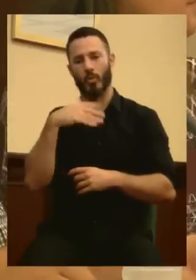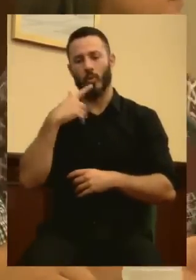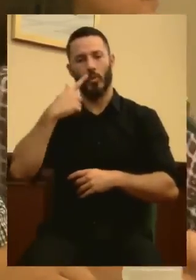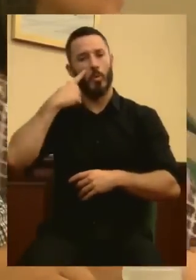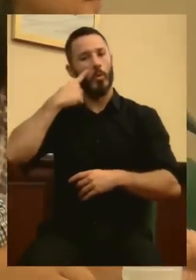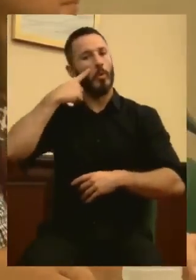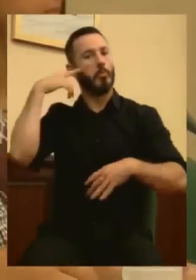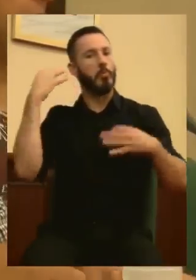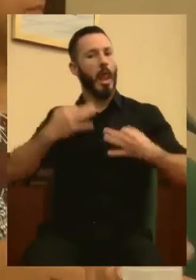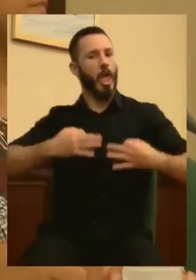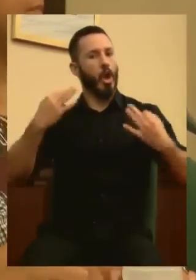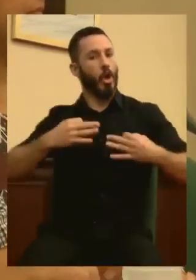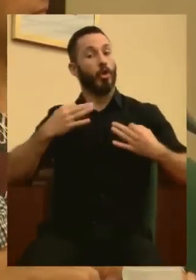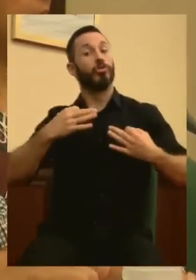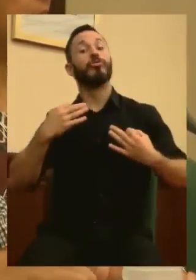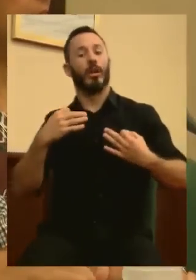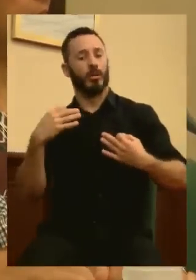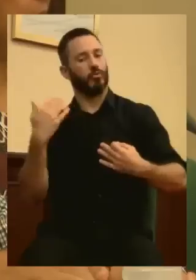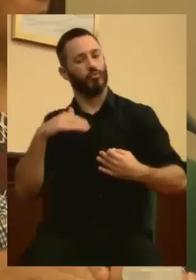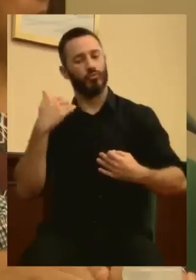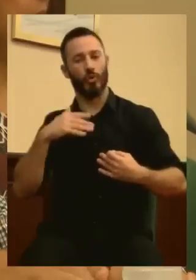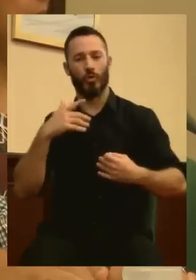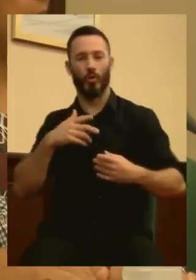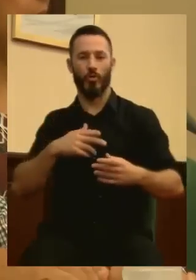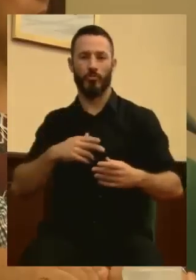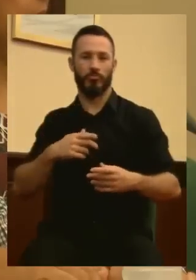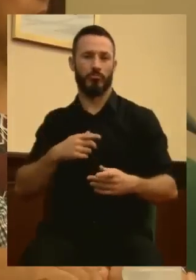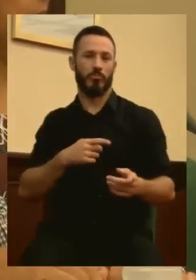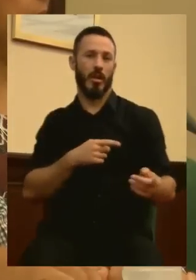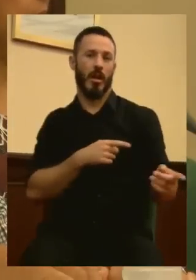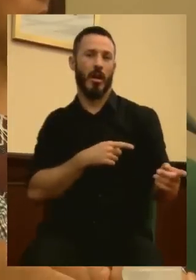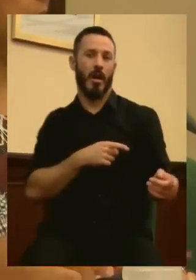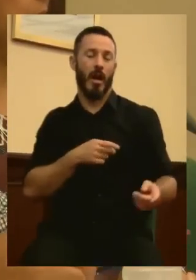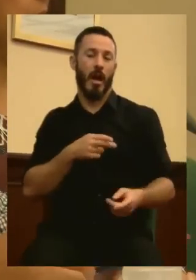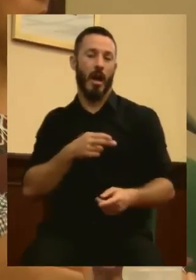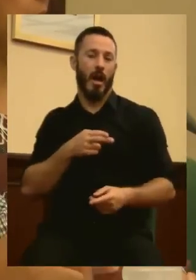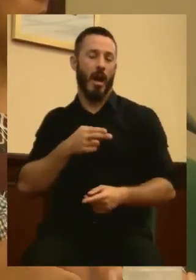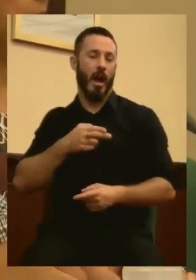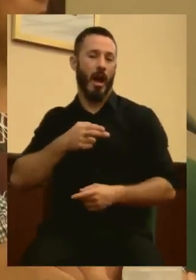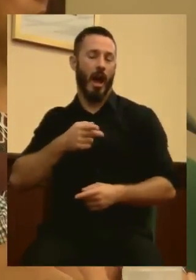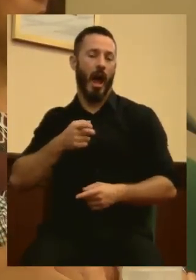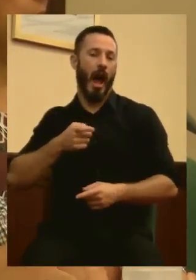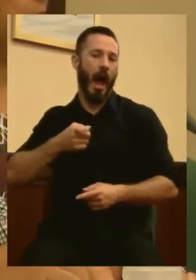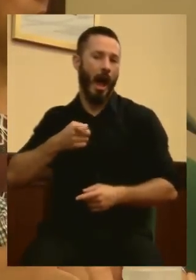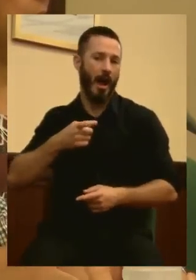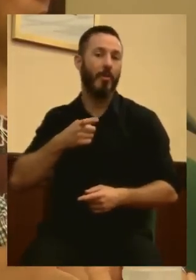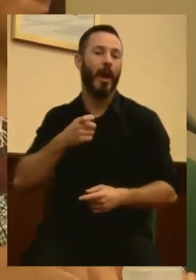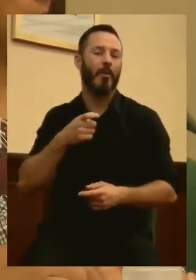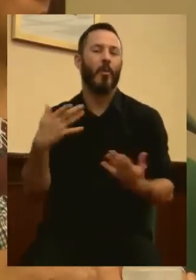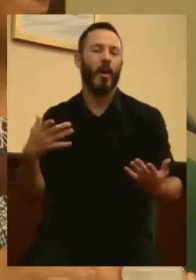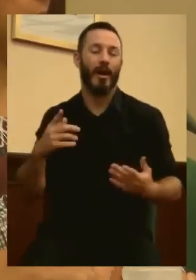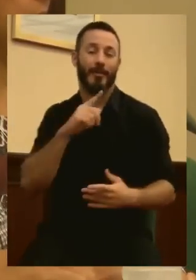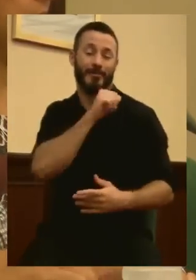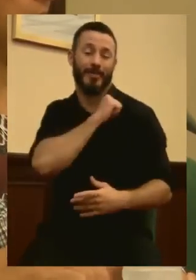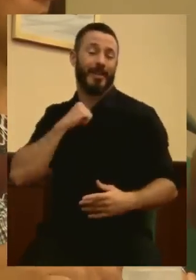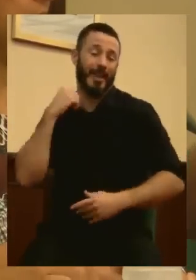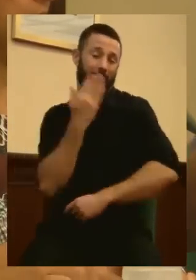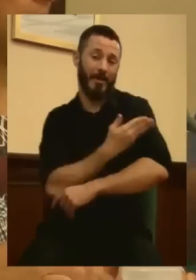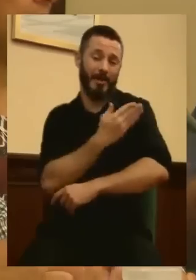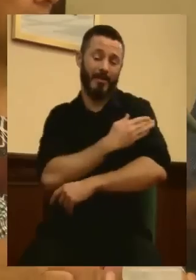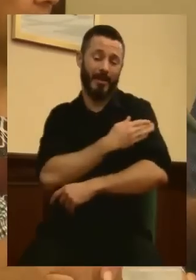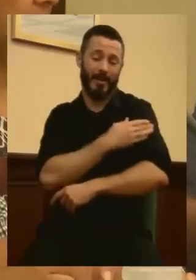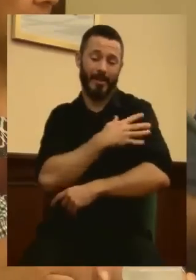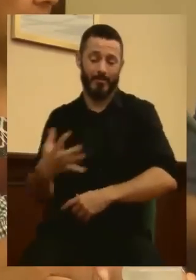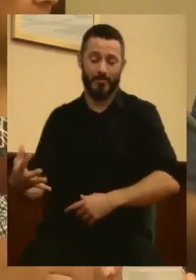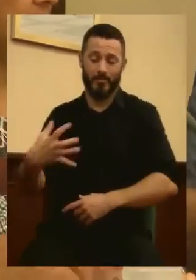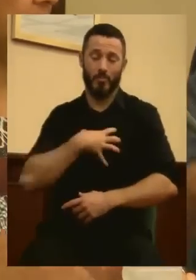armadas con artillería de calibre camiseta verde, donde se puede leer escuela pública para